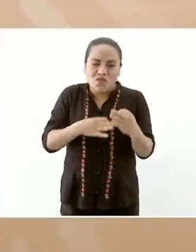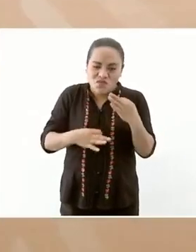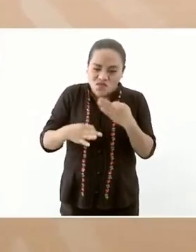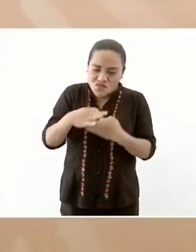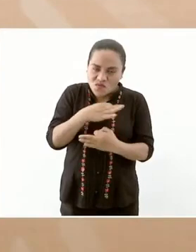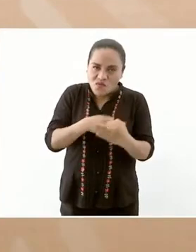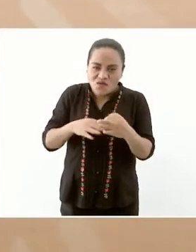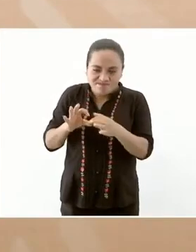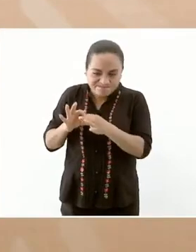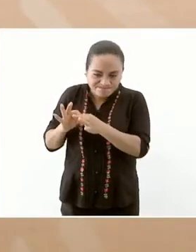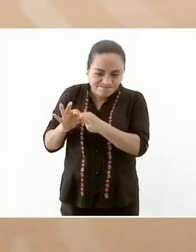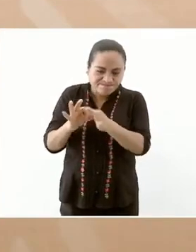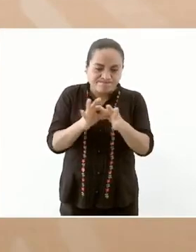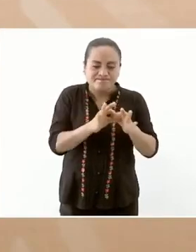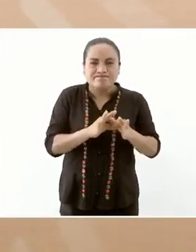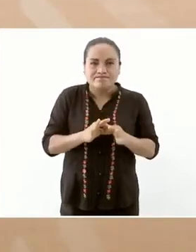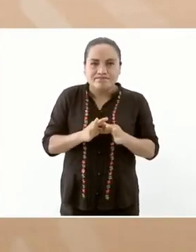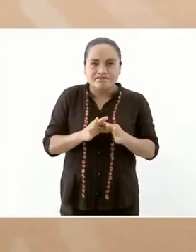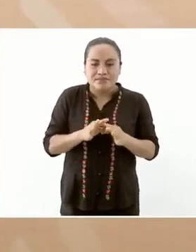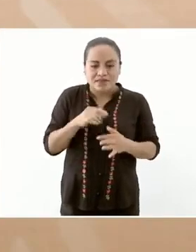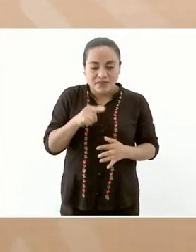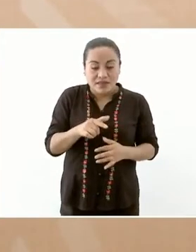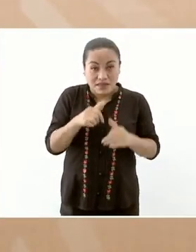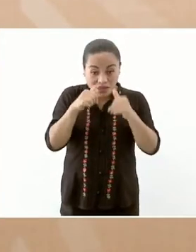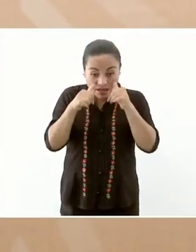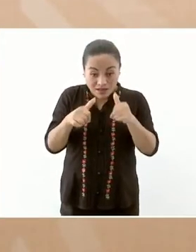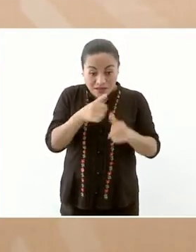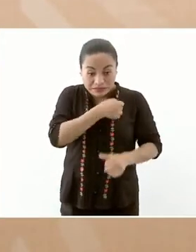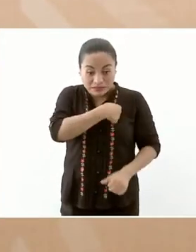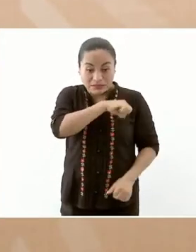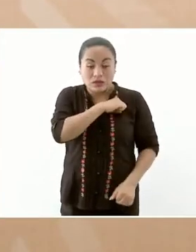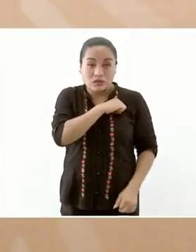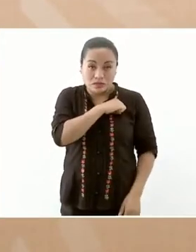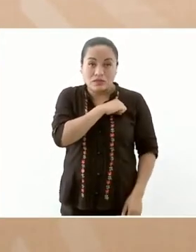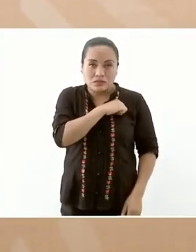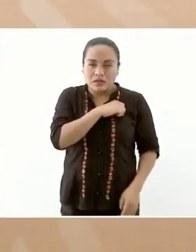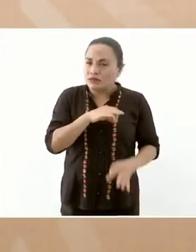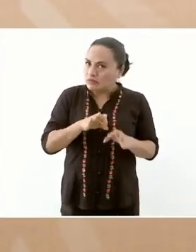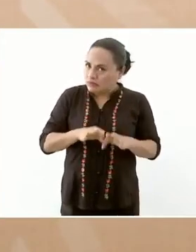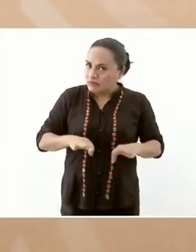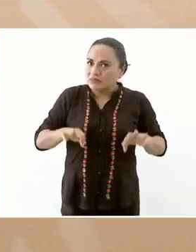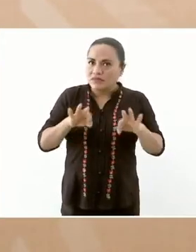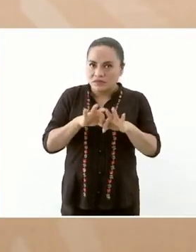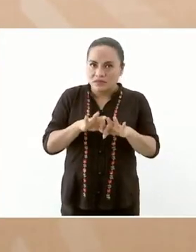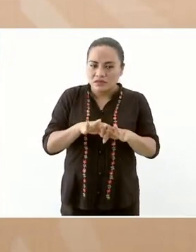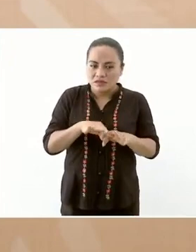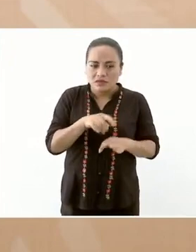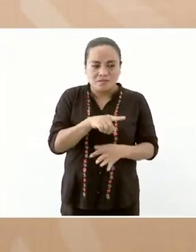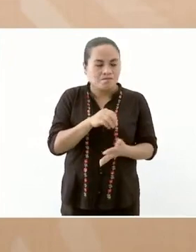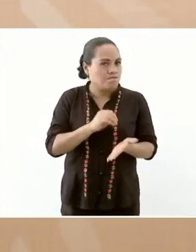en cuanto al programa de salud que es muy importante que no está incluido